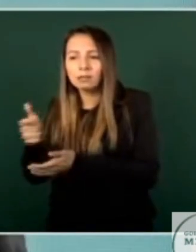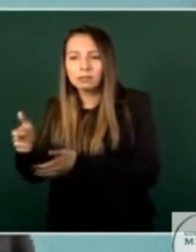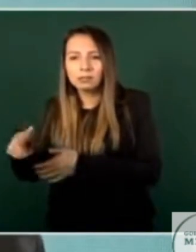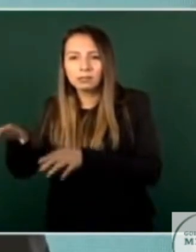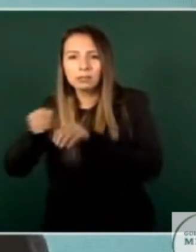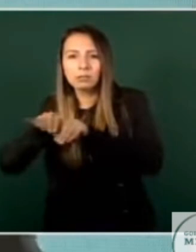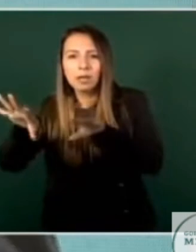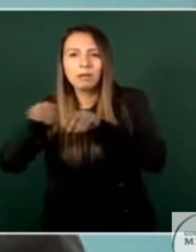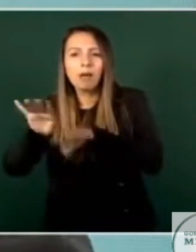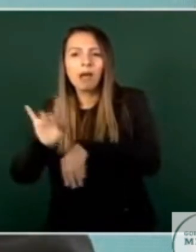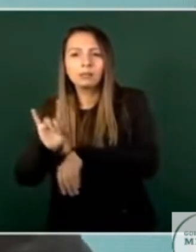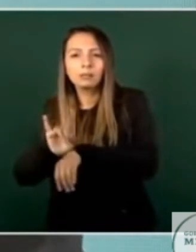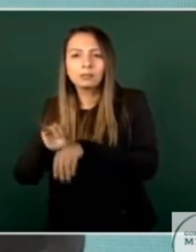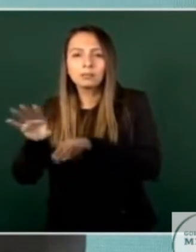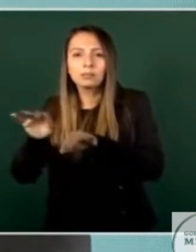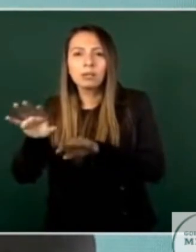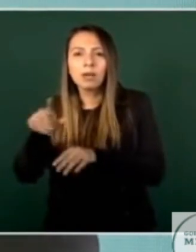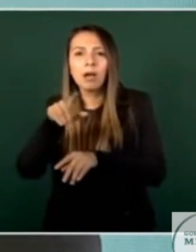lo introdujeron al mercado